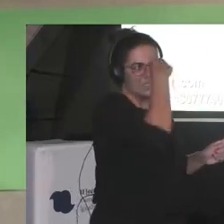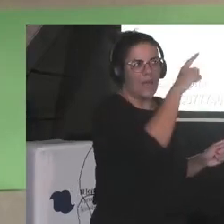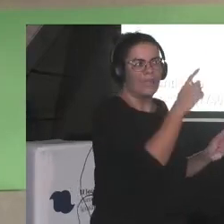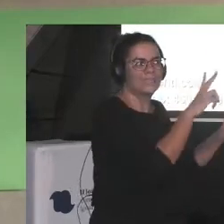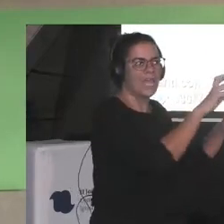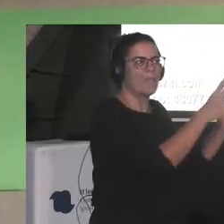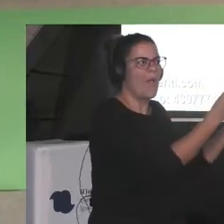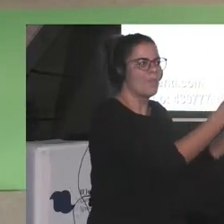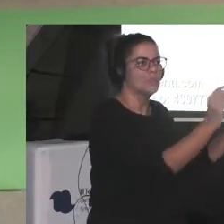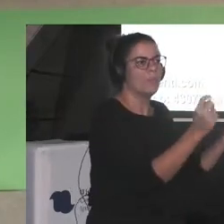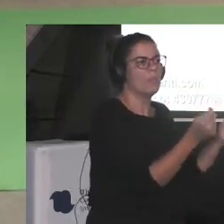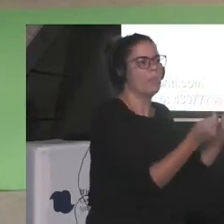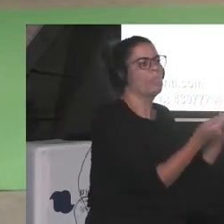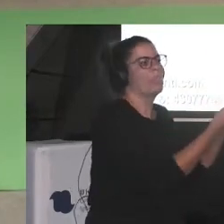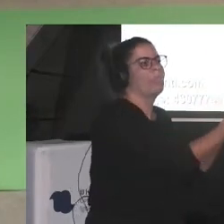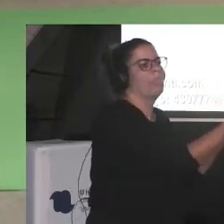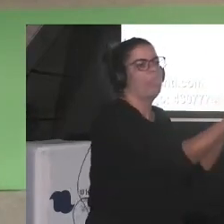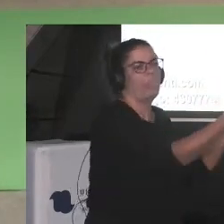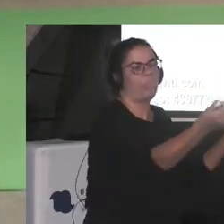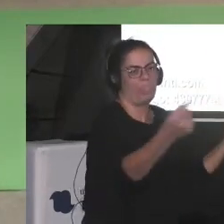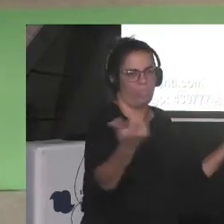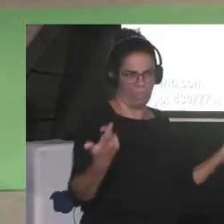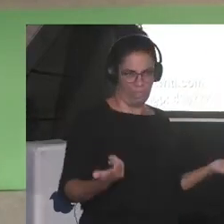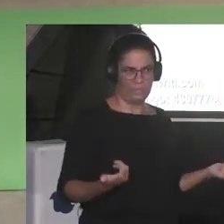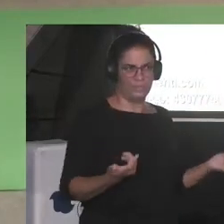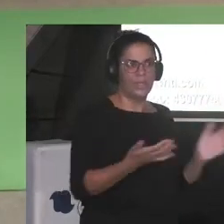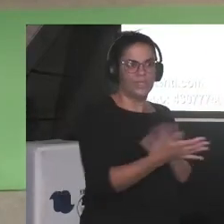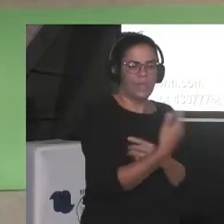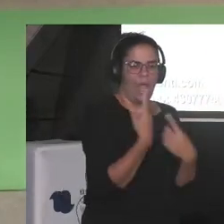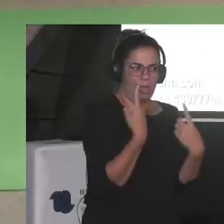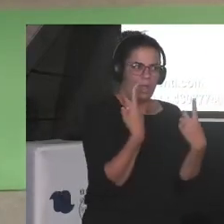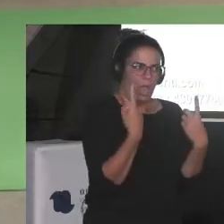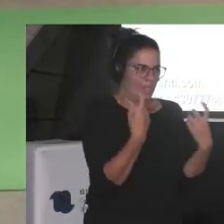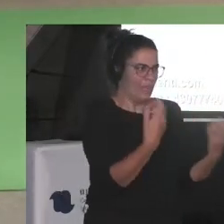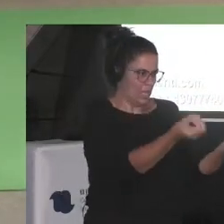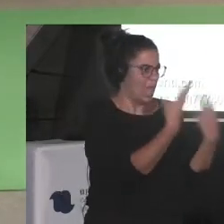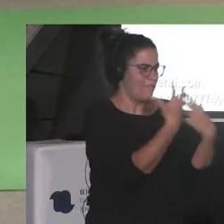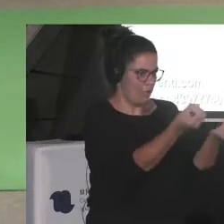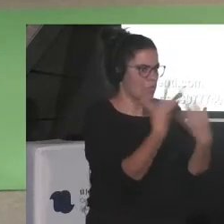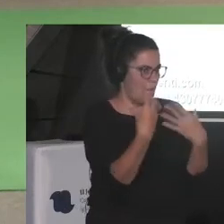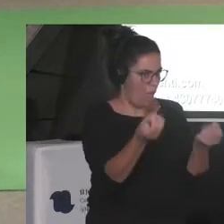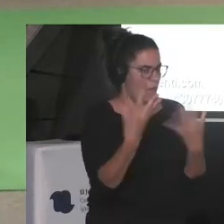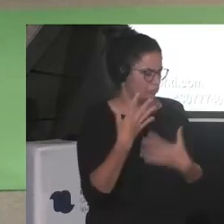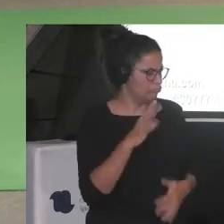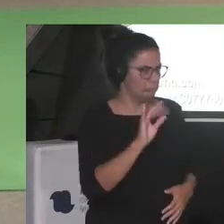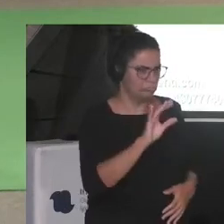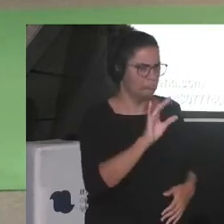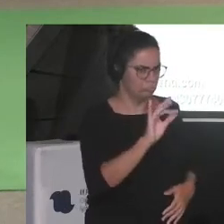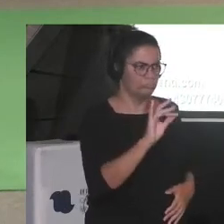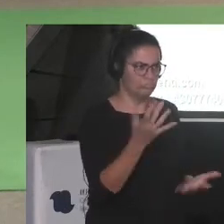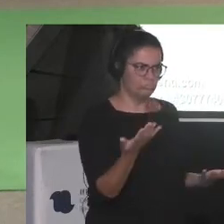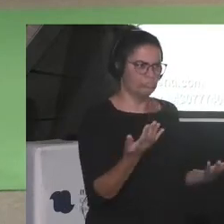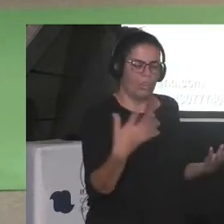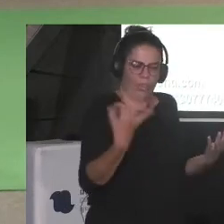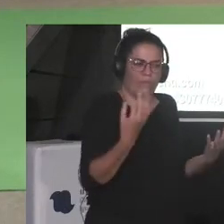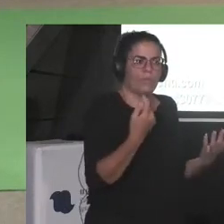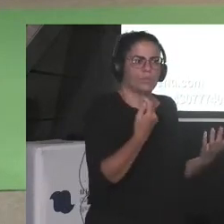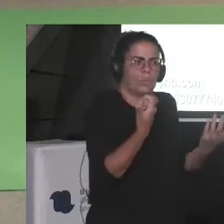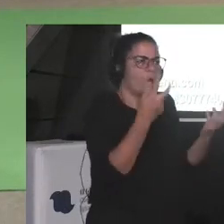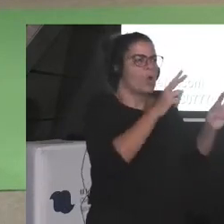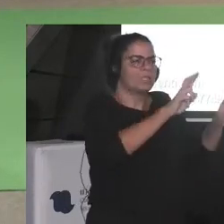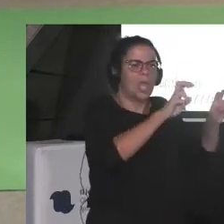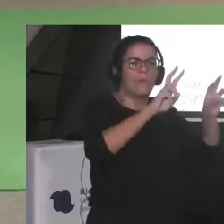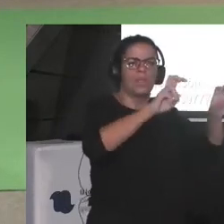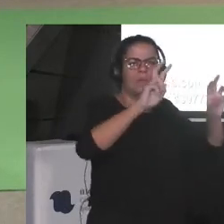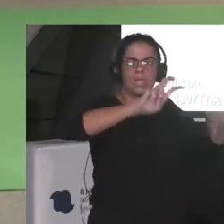y que esa necesidad de estar de estar informada creo que es así o sea que hay que que hay que saber un poco de todo pero